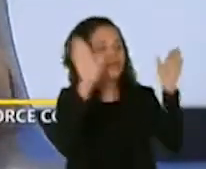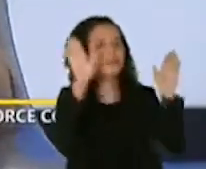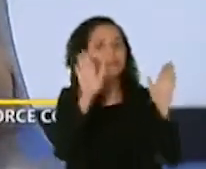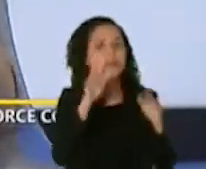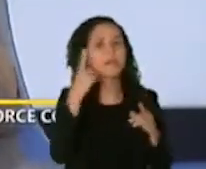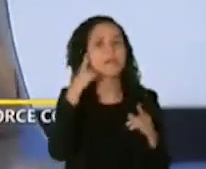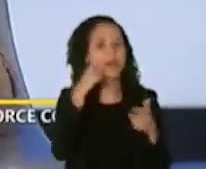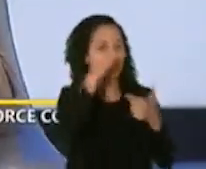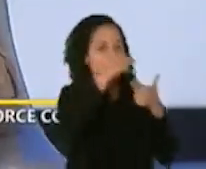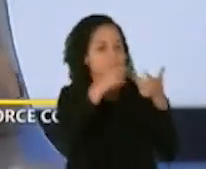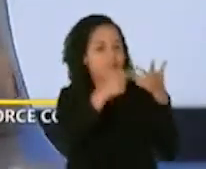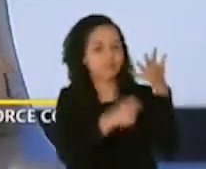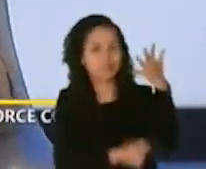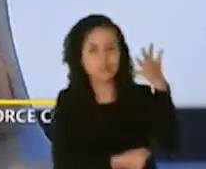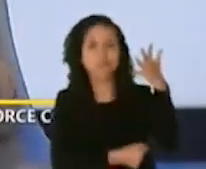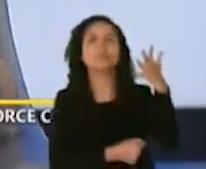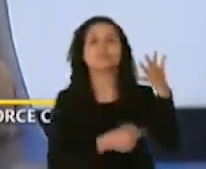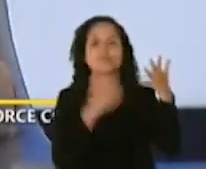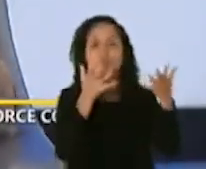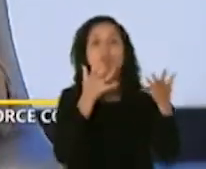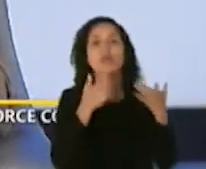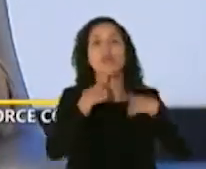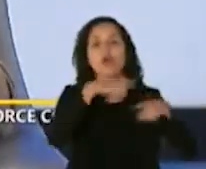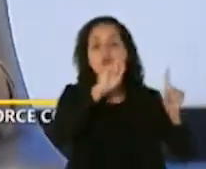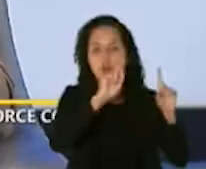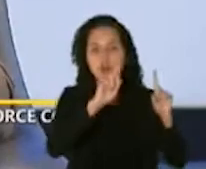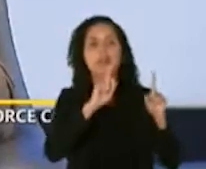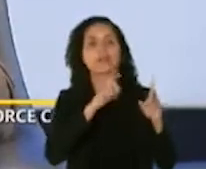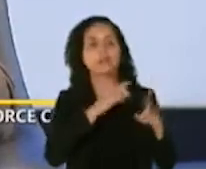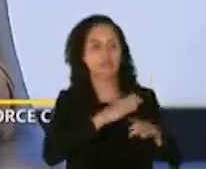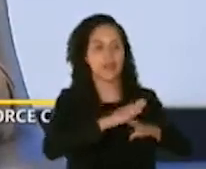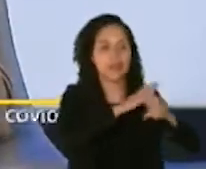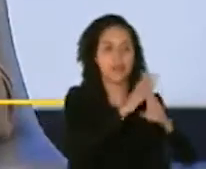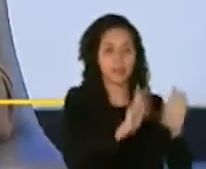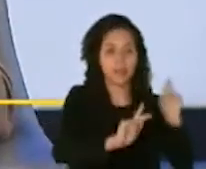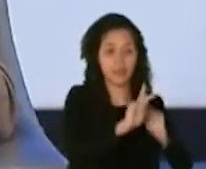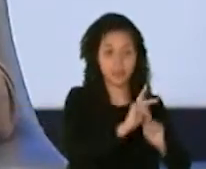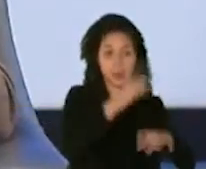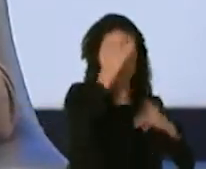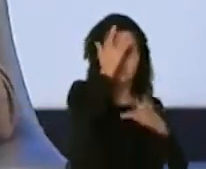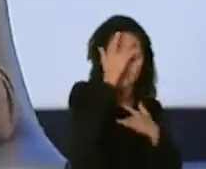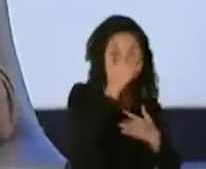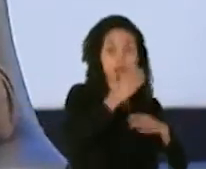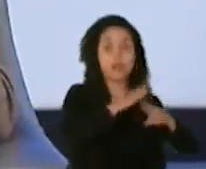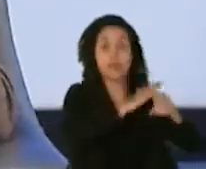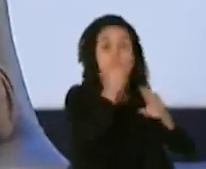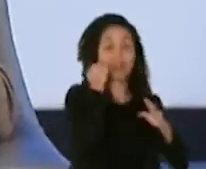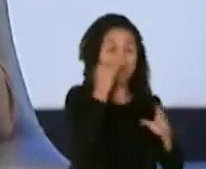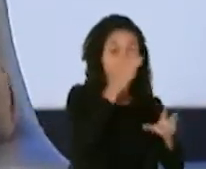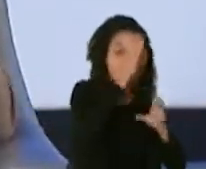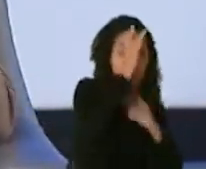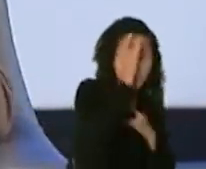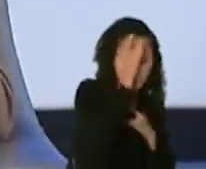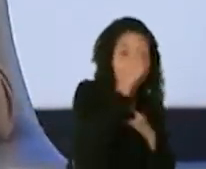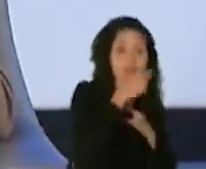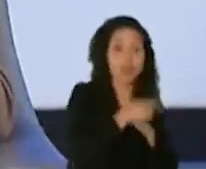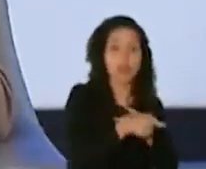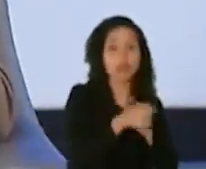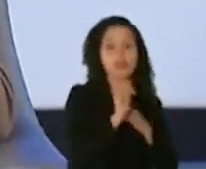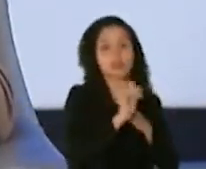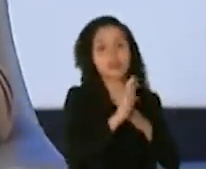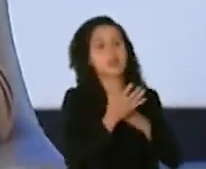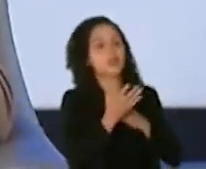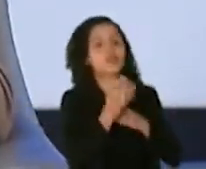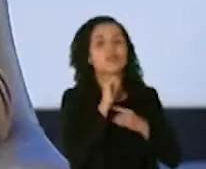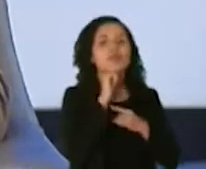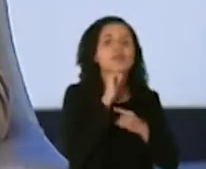puntos primarios o secundarios que tú quieres lograr evitar que las personas se enfermen evitar que si les da sea un cuadro bastante ameliorado